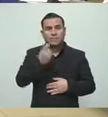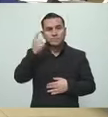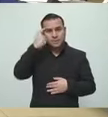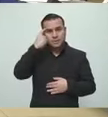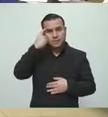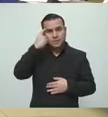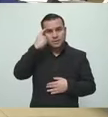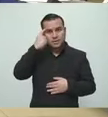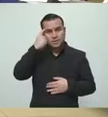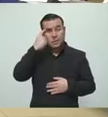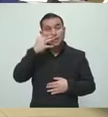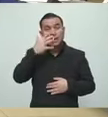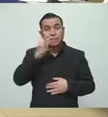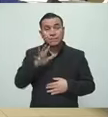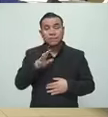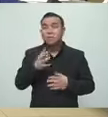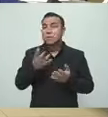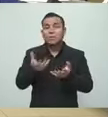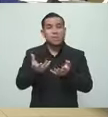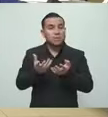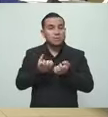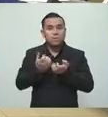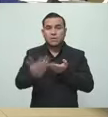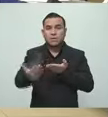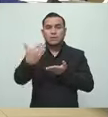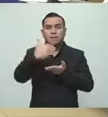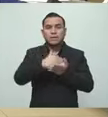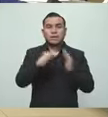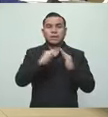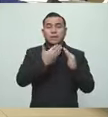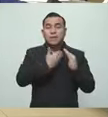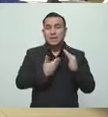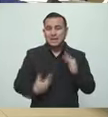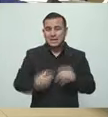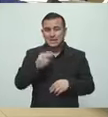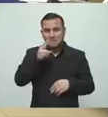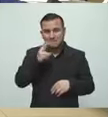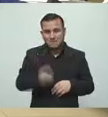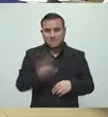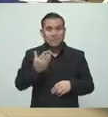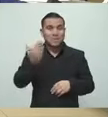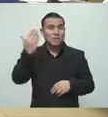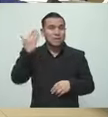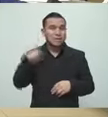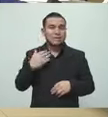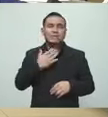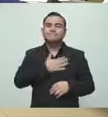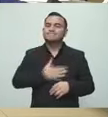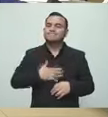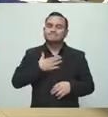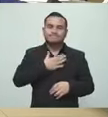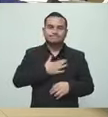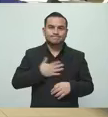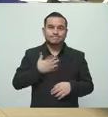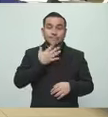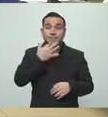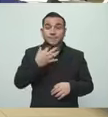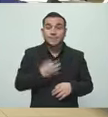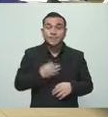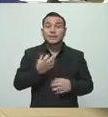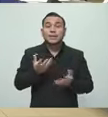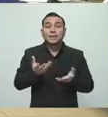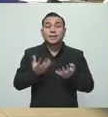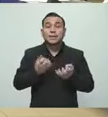simple y sencillamente están queriendo lo mismo que la última vez. Lamentablemente, ellos están